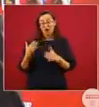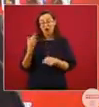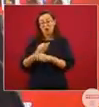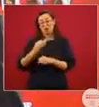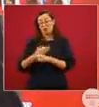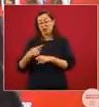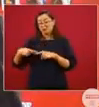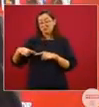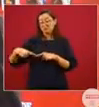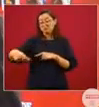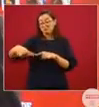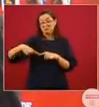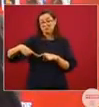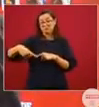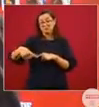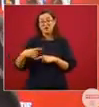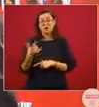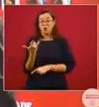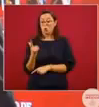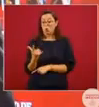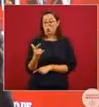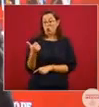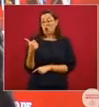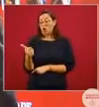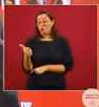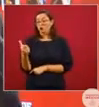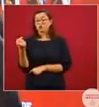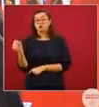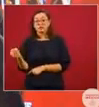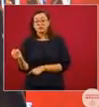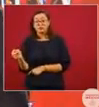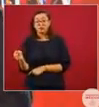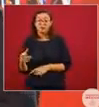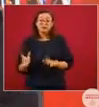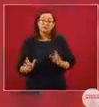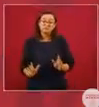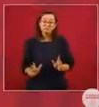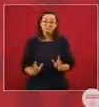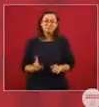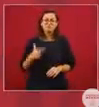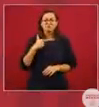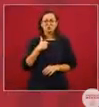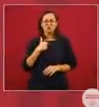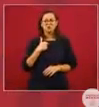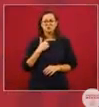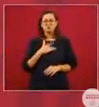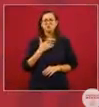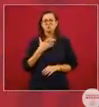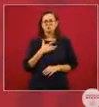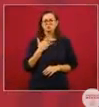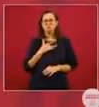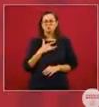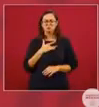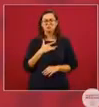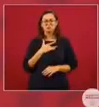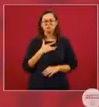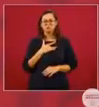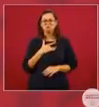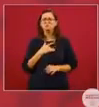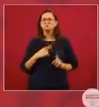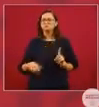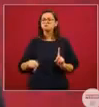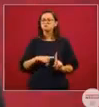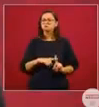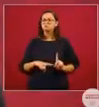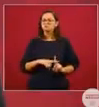trimestre, julio, agosto, septiembre, que yo lo veo con